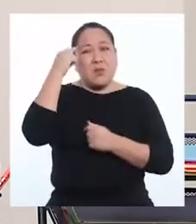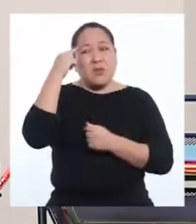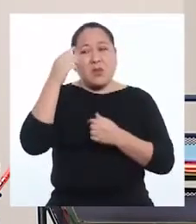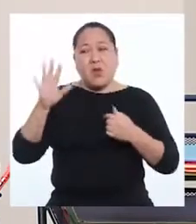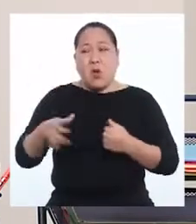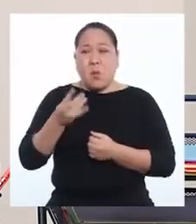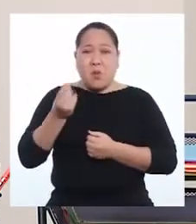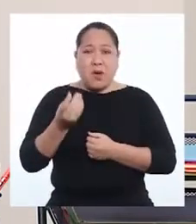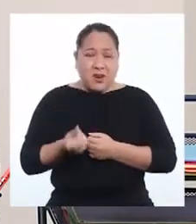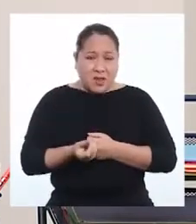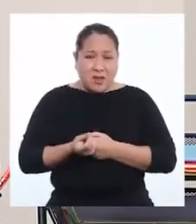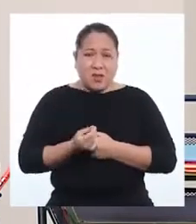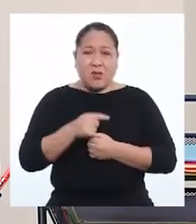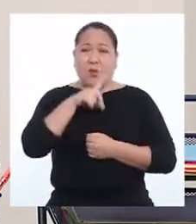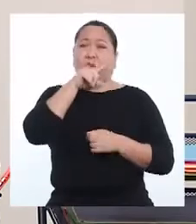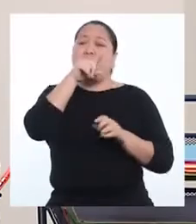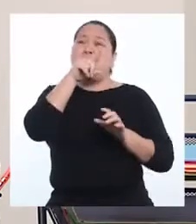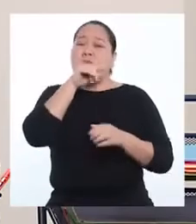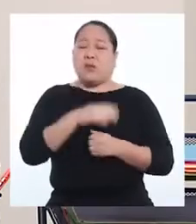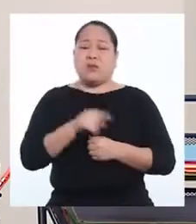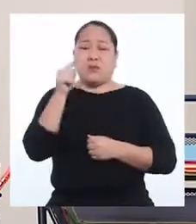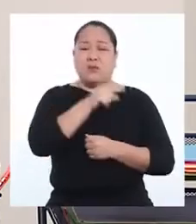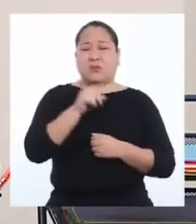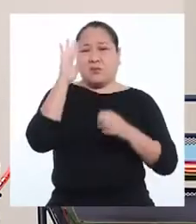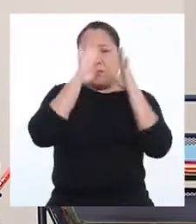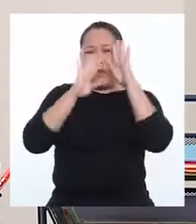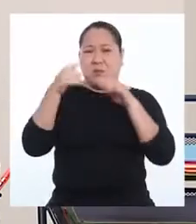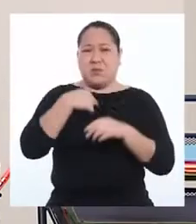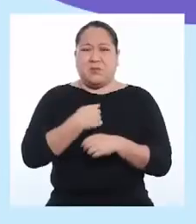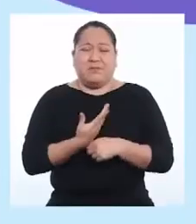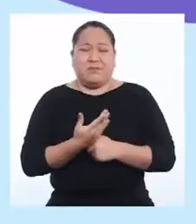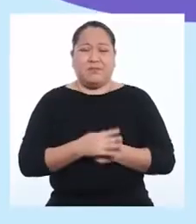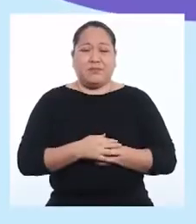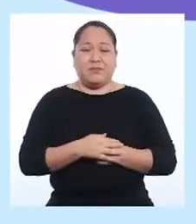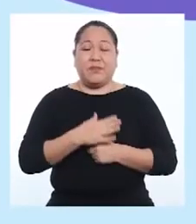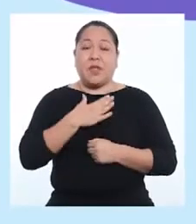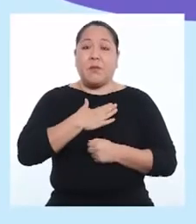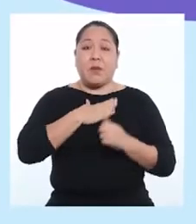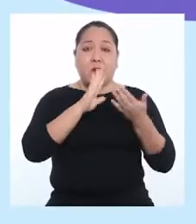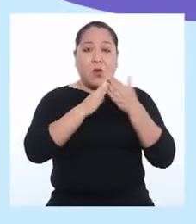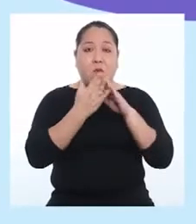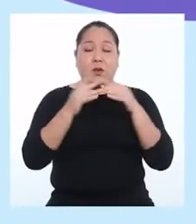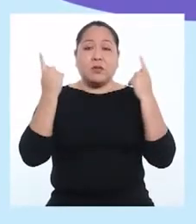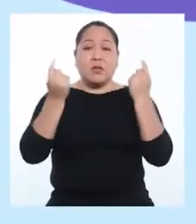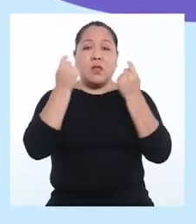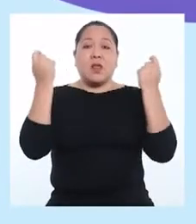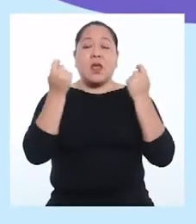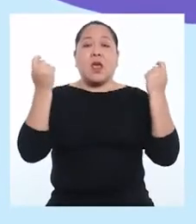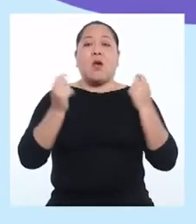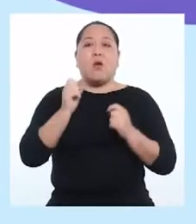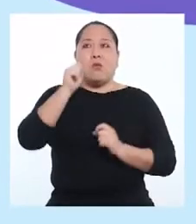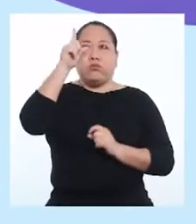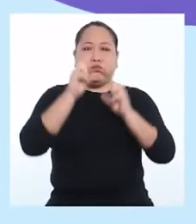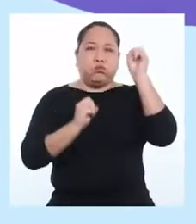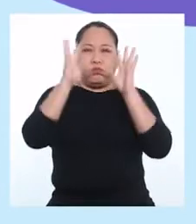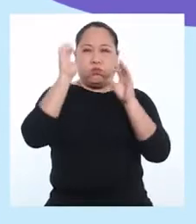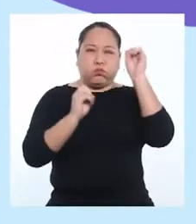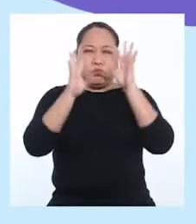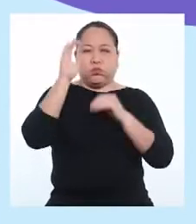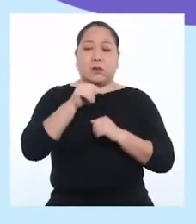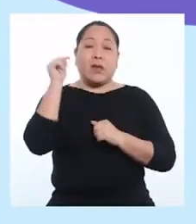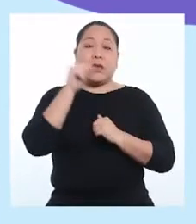perritos, en los pájaros y pues todo eso me preocupa. En mi comodidad celebramos los carnavales.